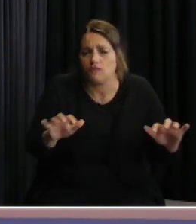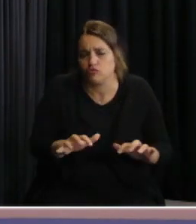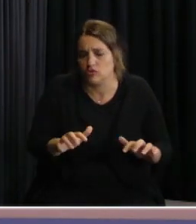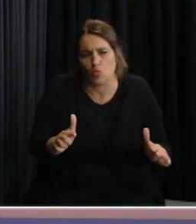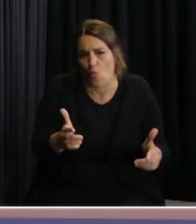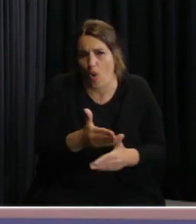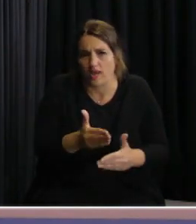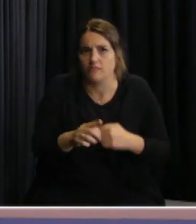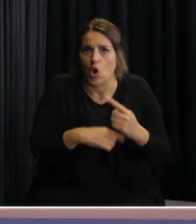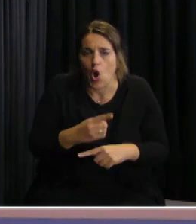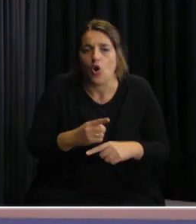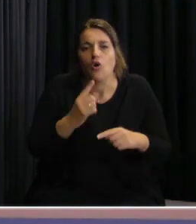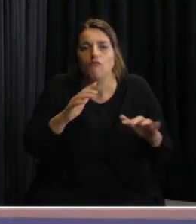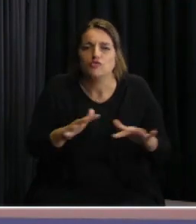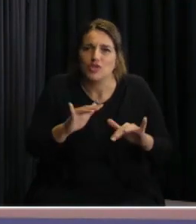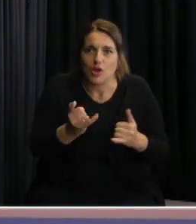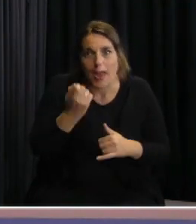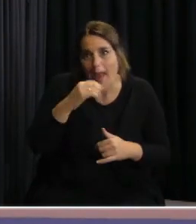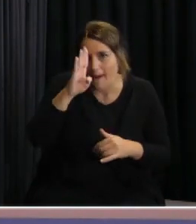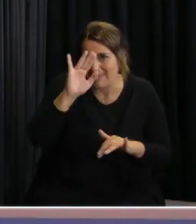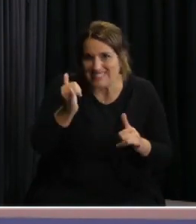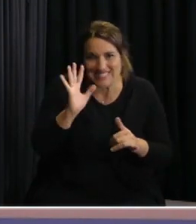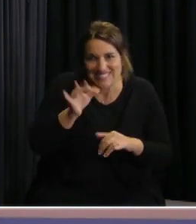en algunos hay personal capacitado, en otros no.